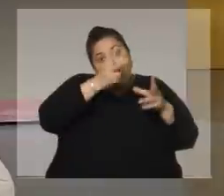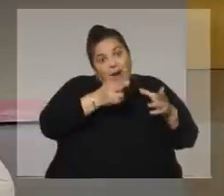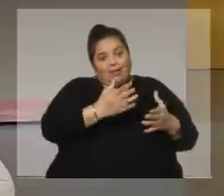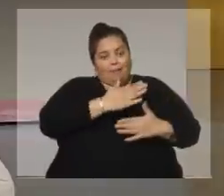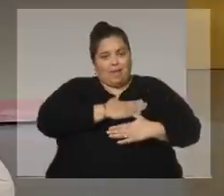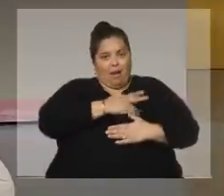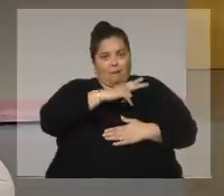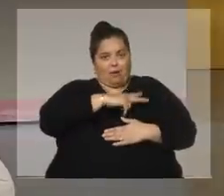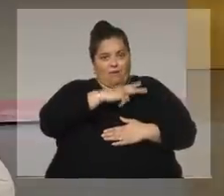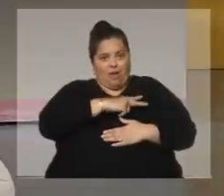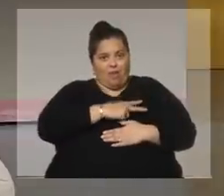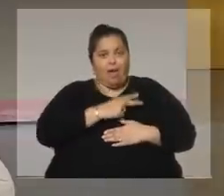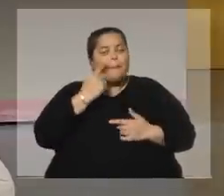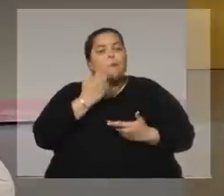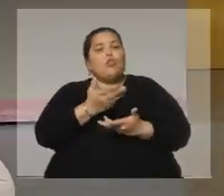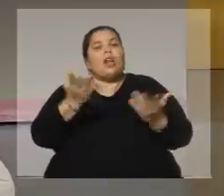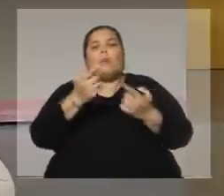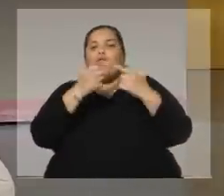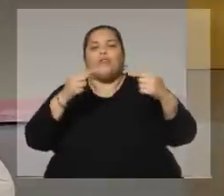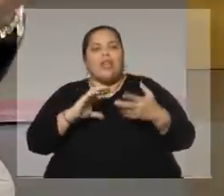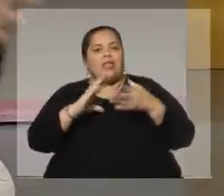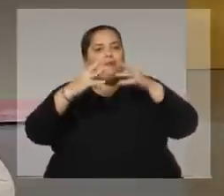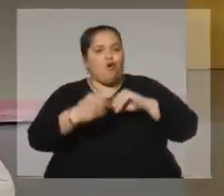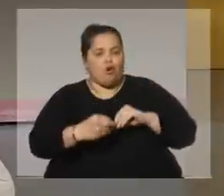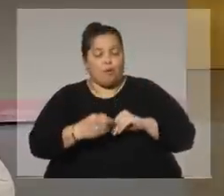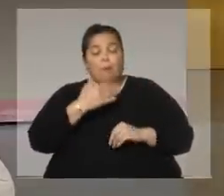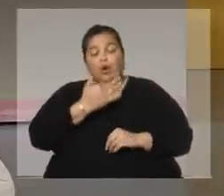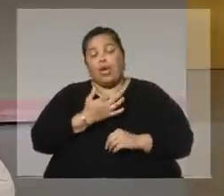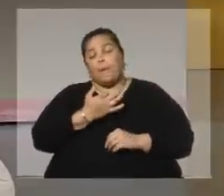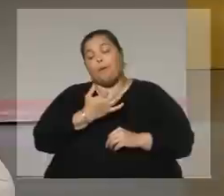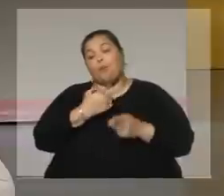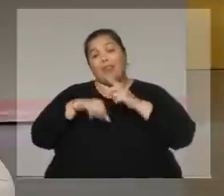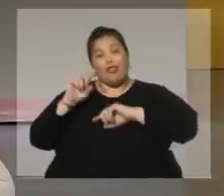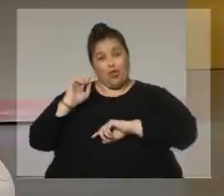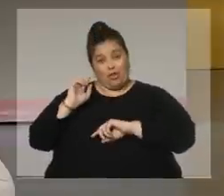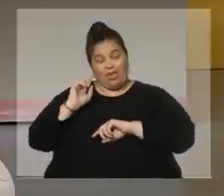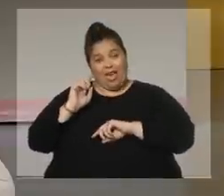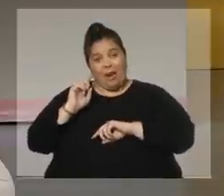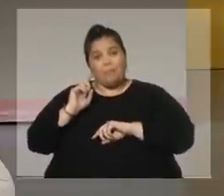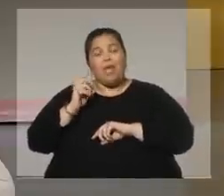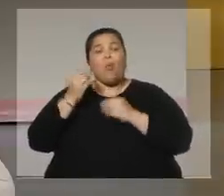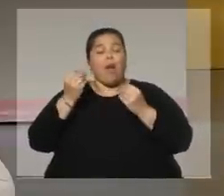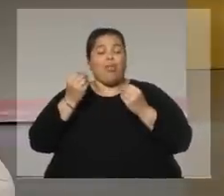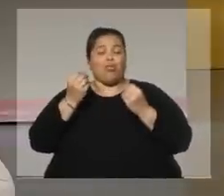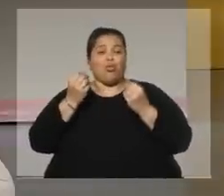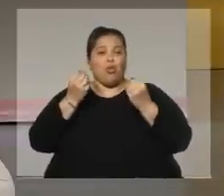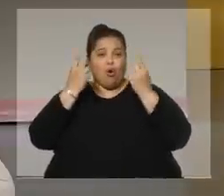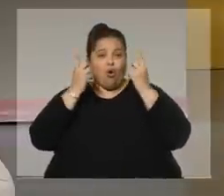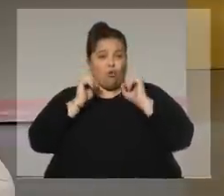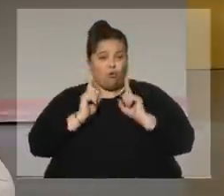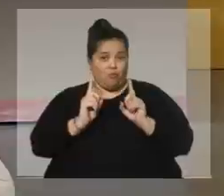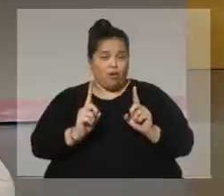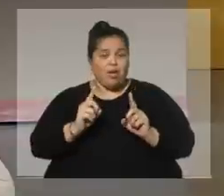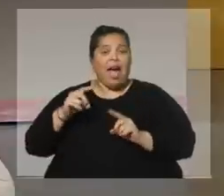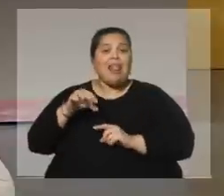manifestamos de diferentes formas en diferentes lugares. El otro día, con el sepelio de Mariano Arana, hubo gente,